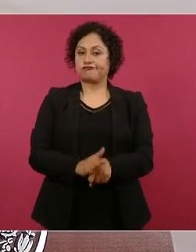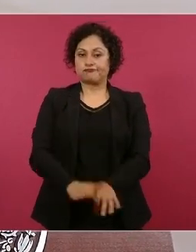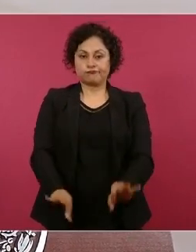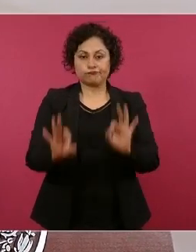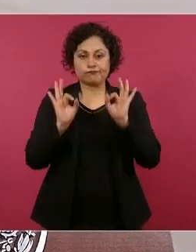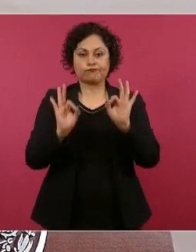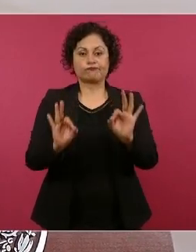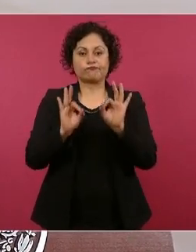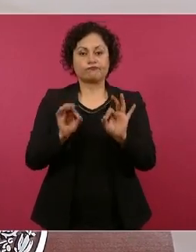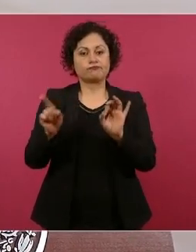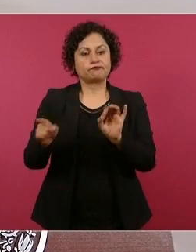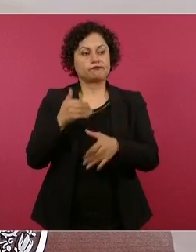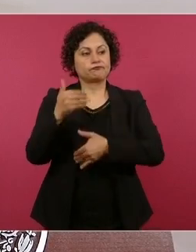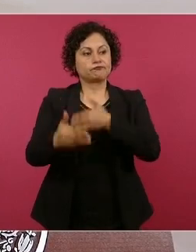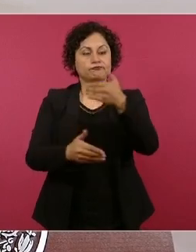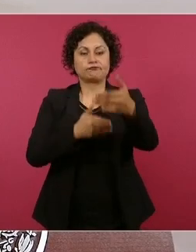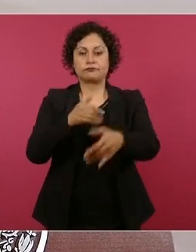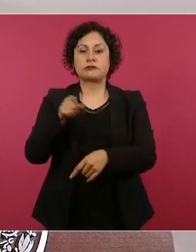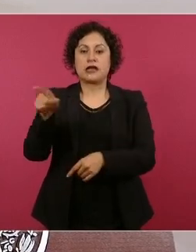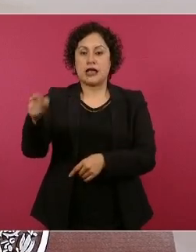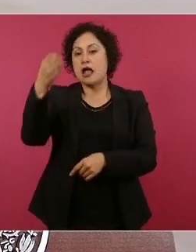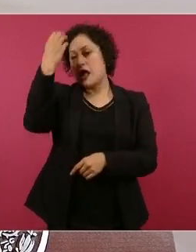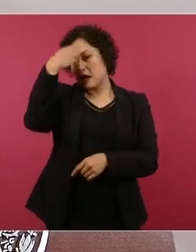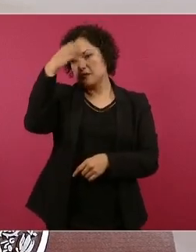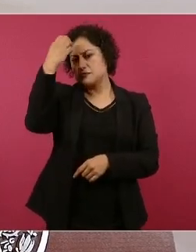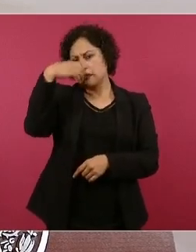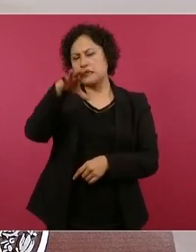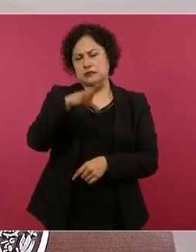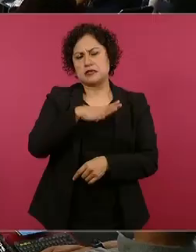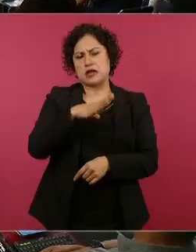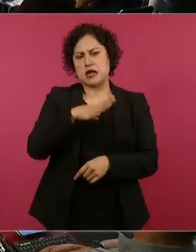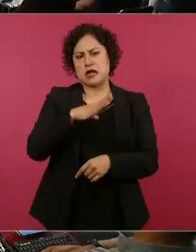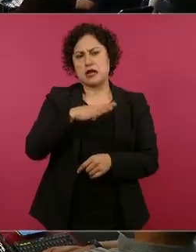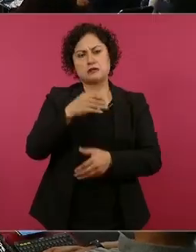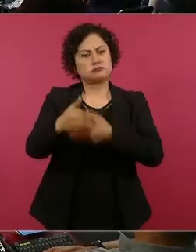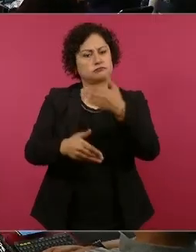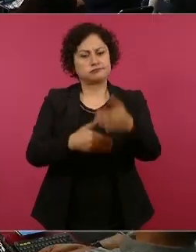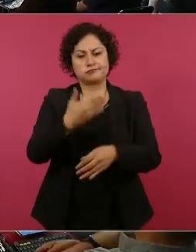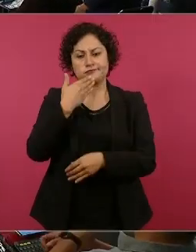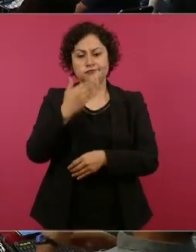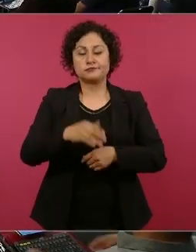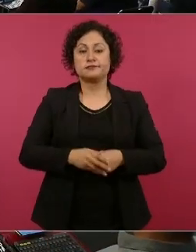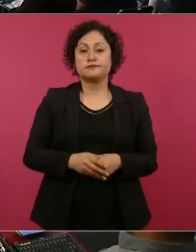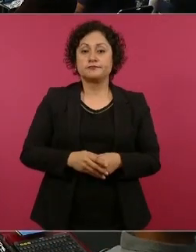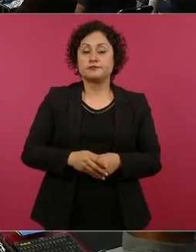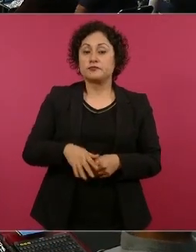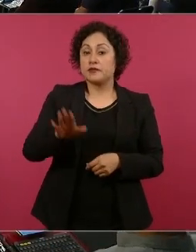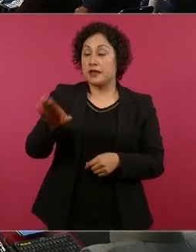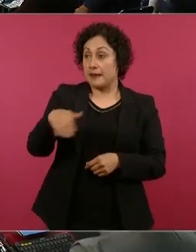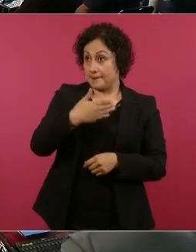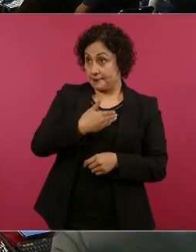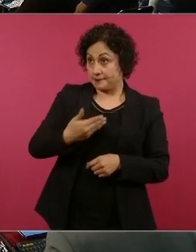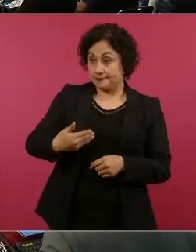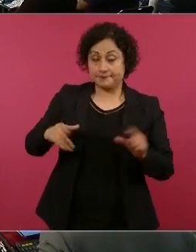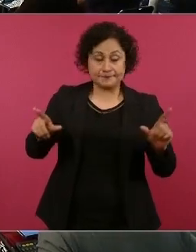tiene experiencia y van bien las cosas. Presidente, también ya para terminar,